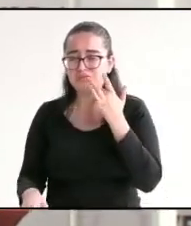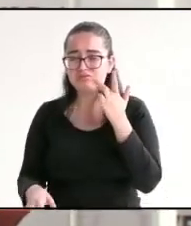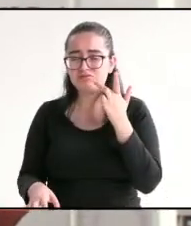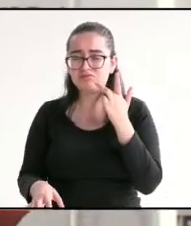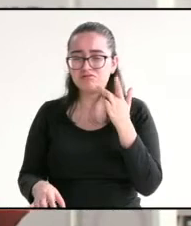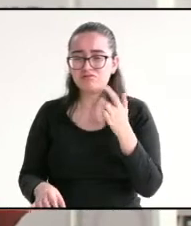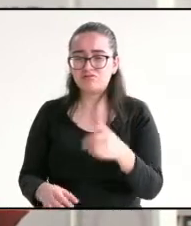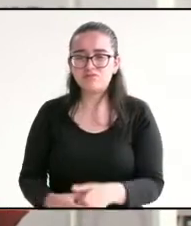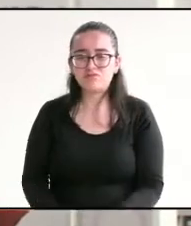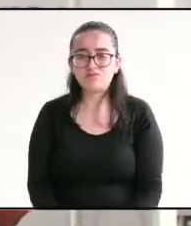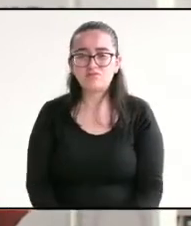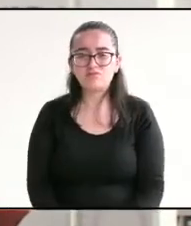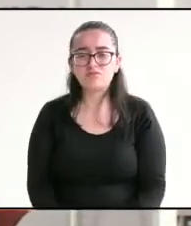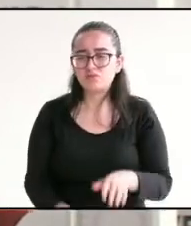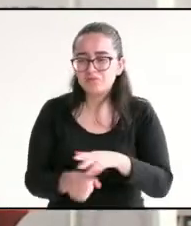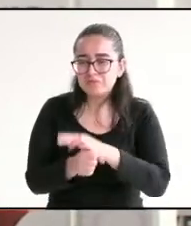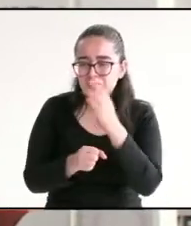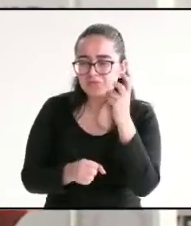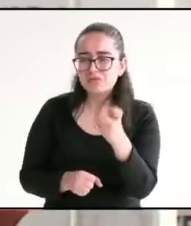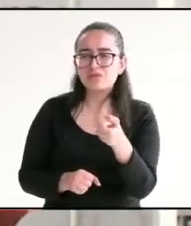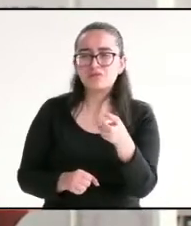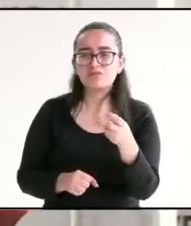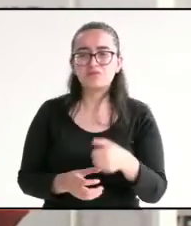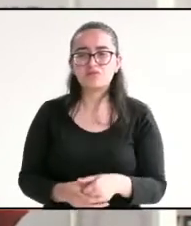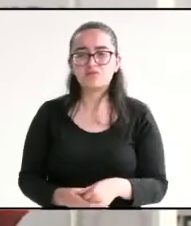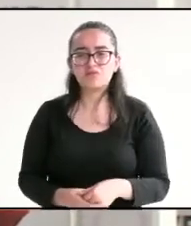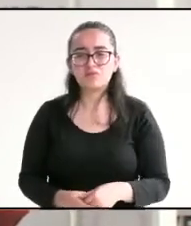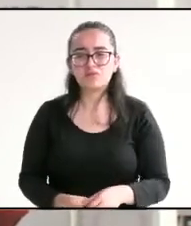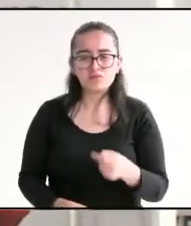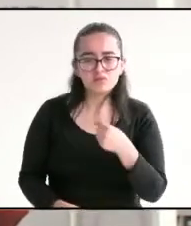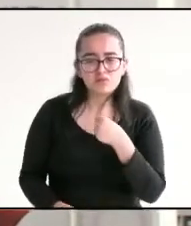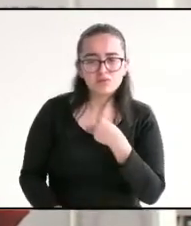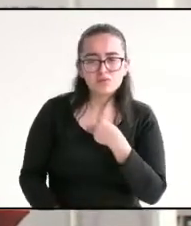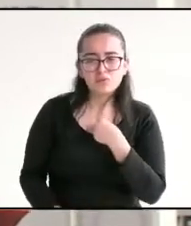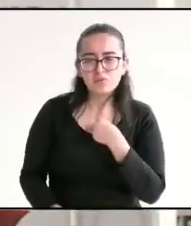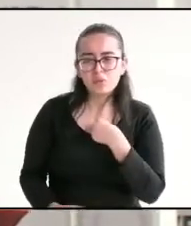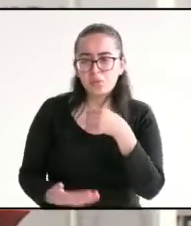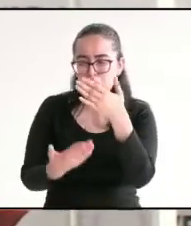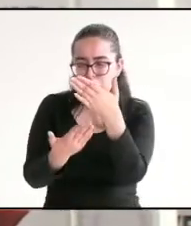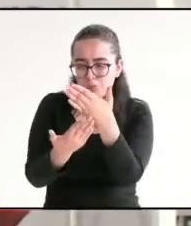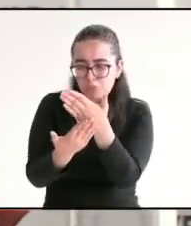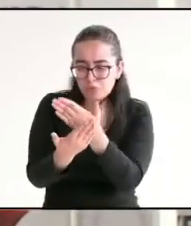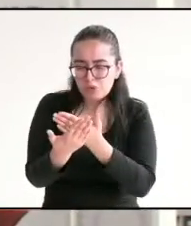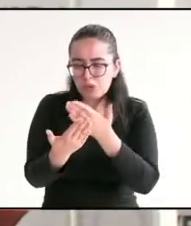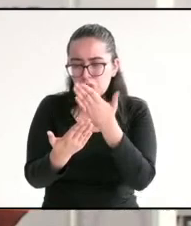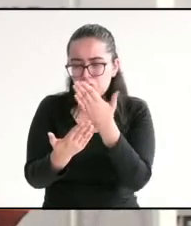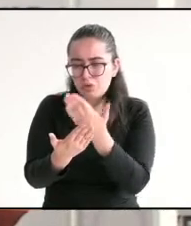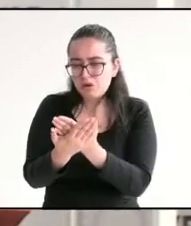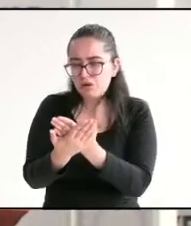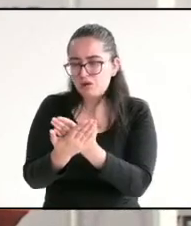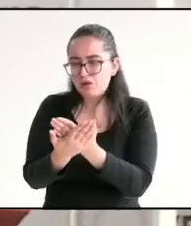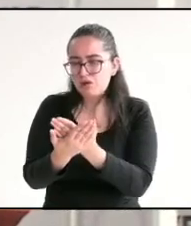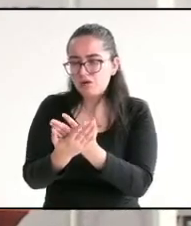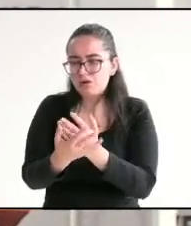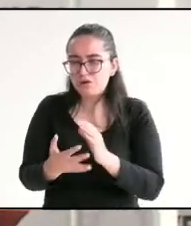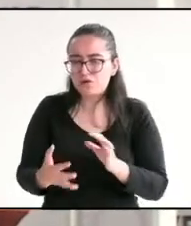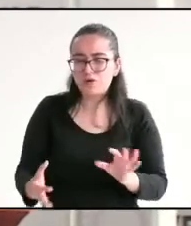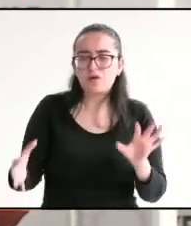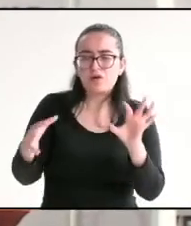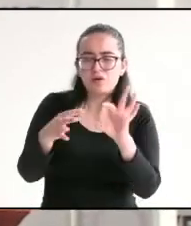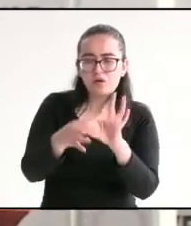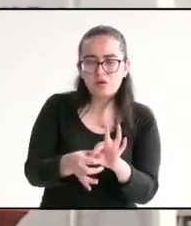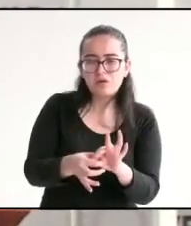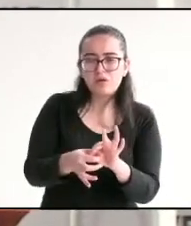problema. Por eso que implementaremos una serie de estrategias verdes para reforestar con el apoyo de los ciudadanos nuestro municipio.